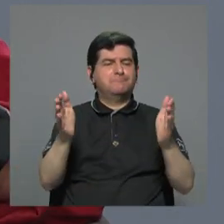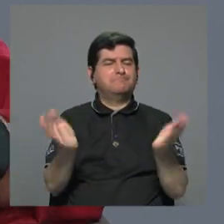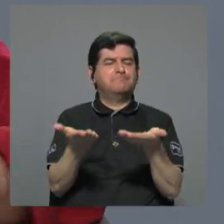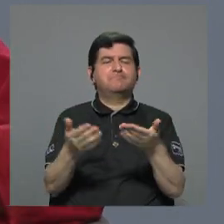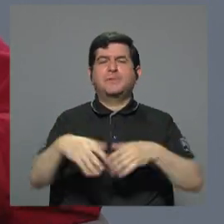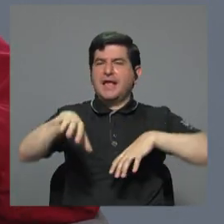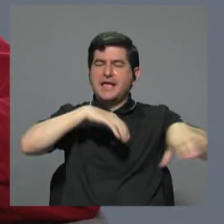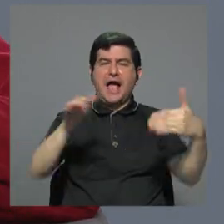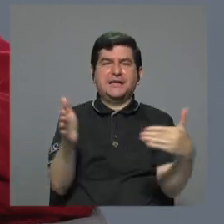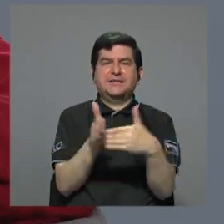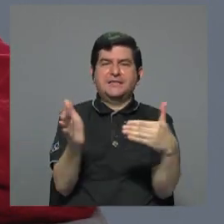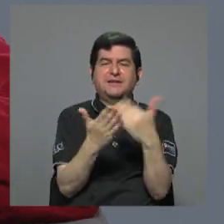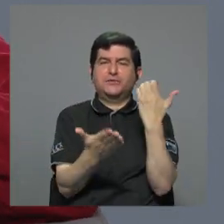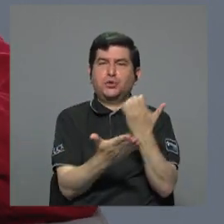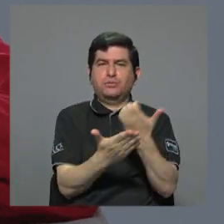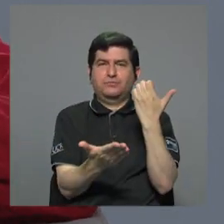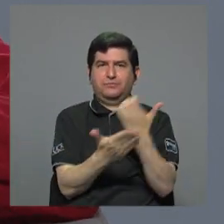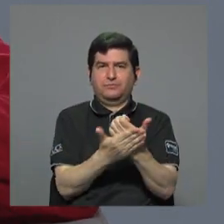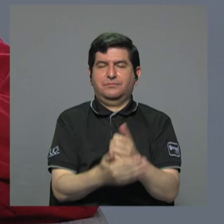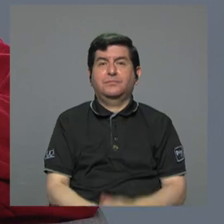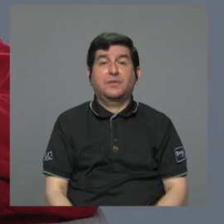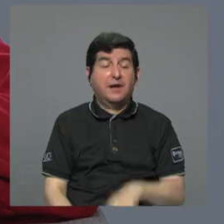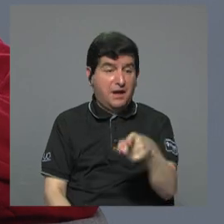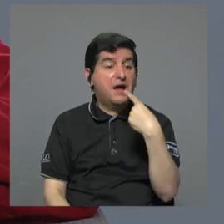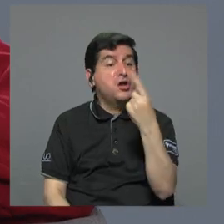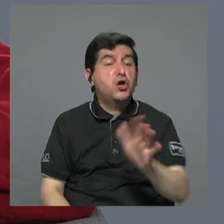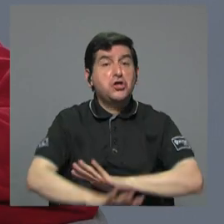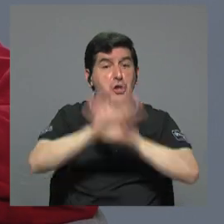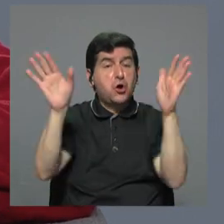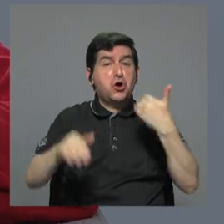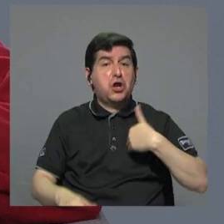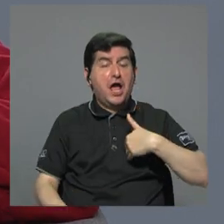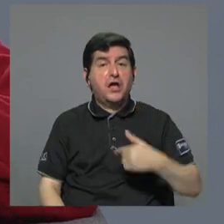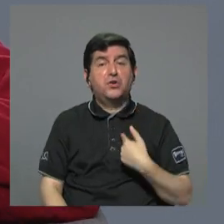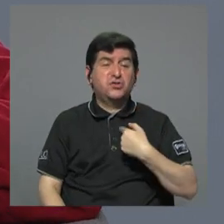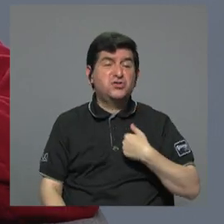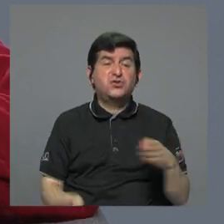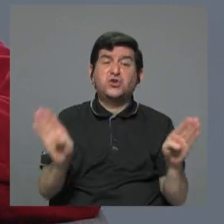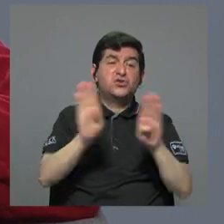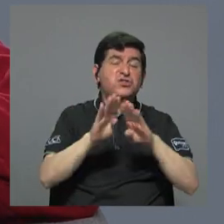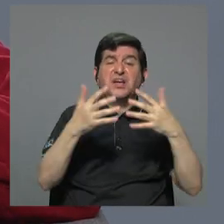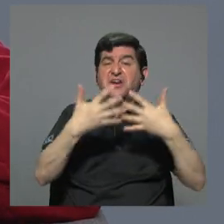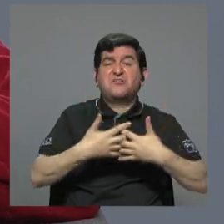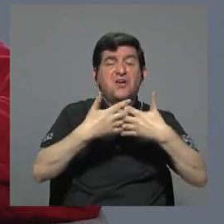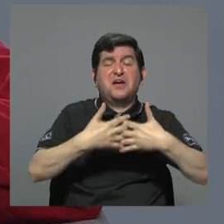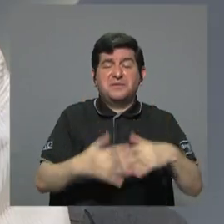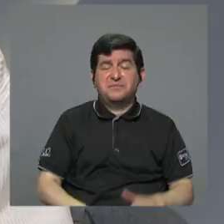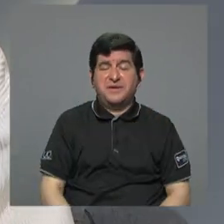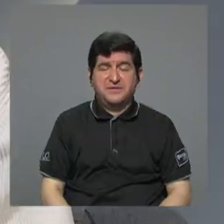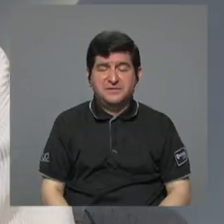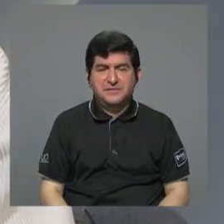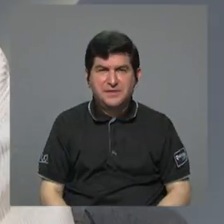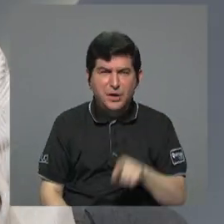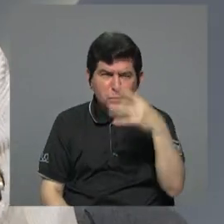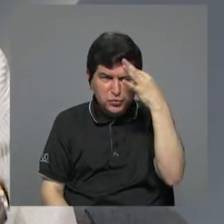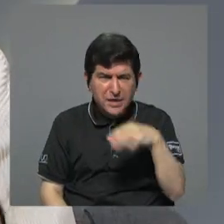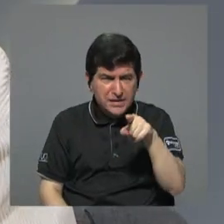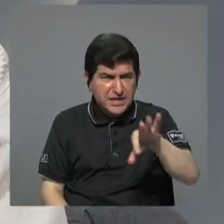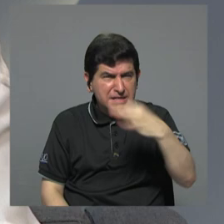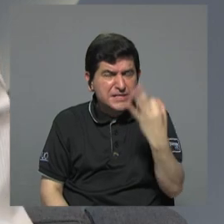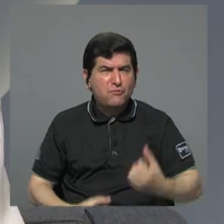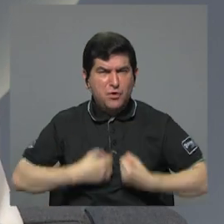ir reactivando una economía. Como ahí lo decía muy claro el señor, lo tuve que cerrar una empresita que yo tenía. Esa es forma en que ustedes creen que se